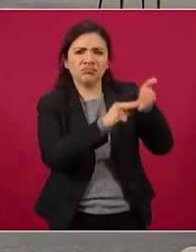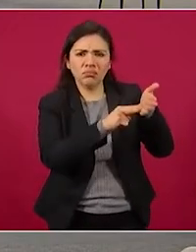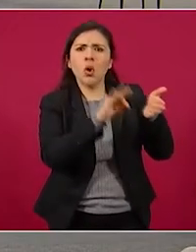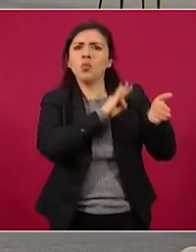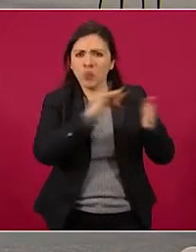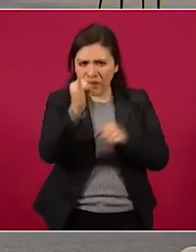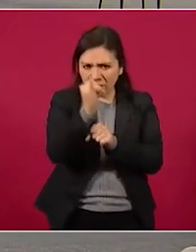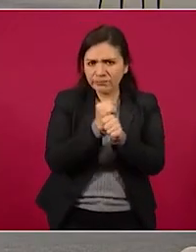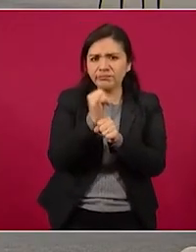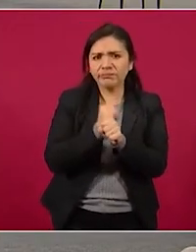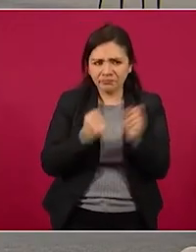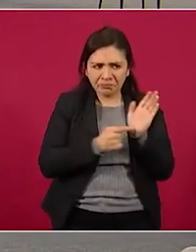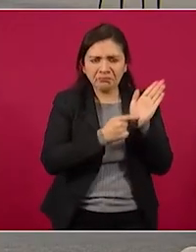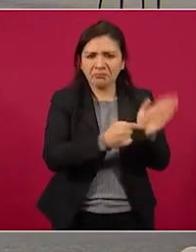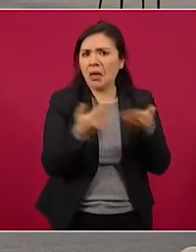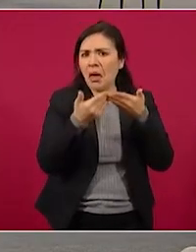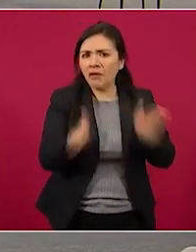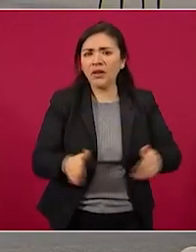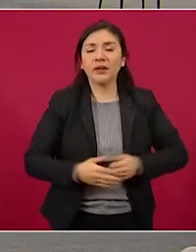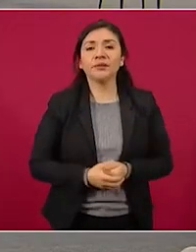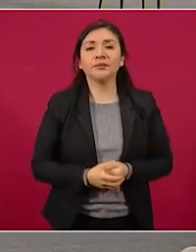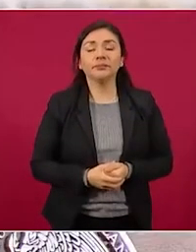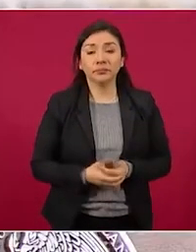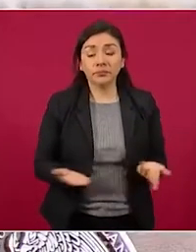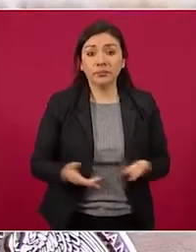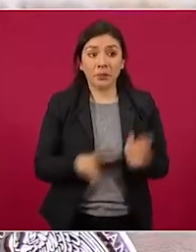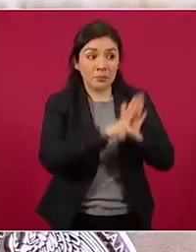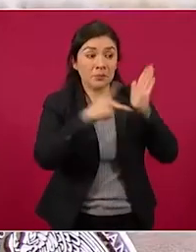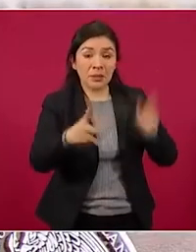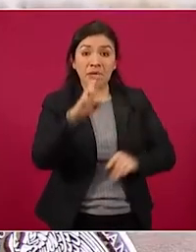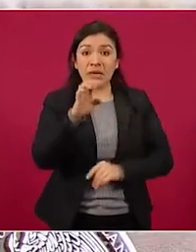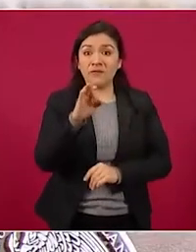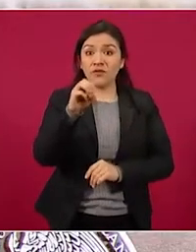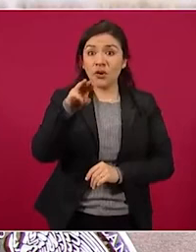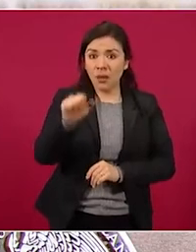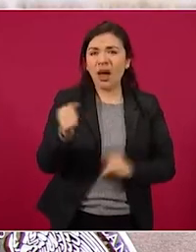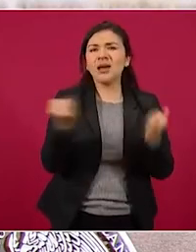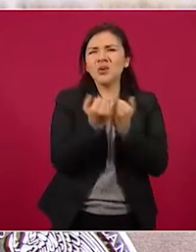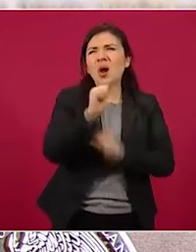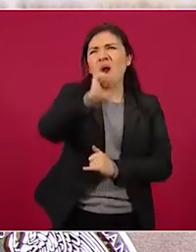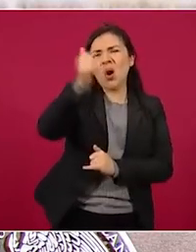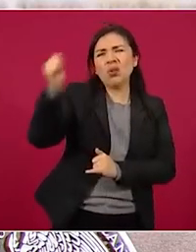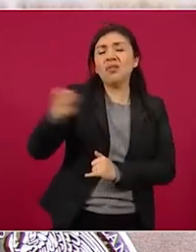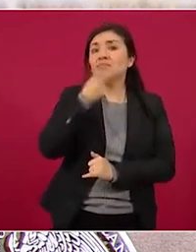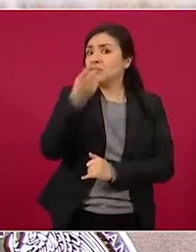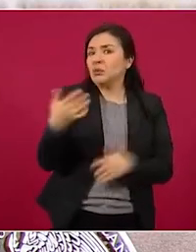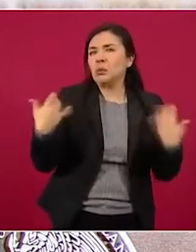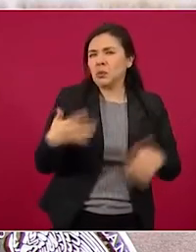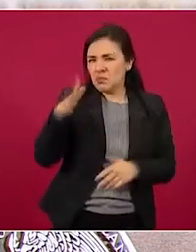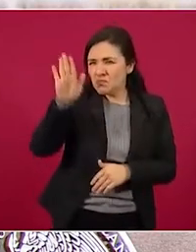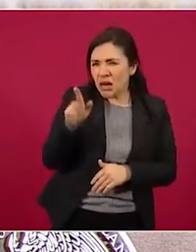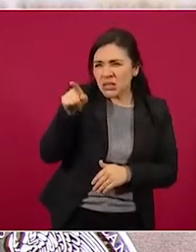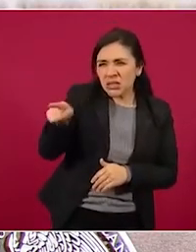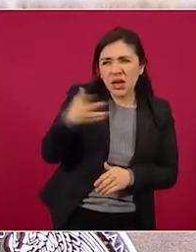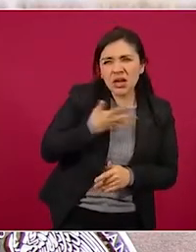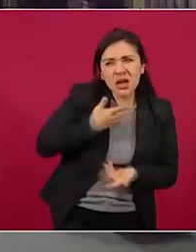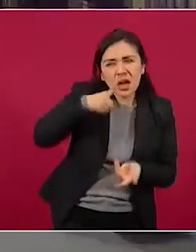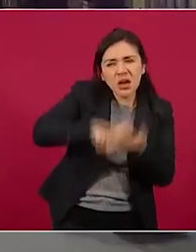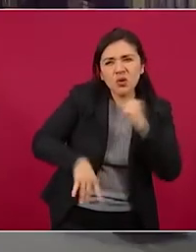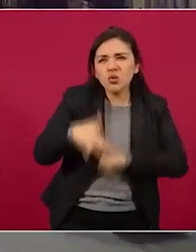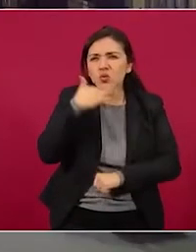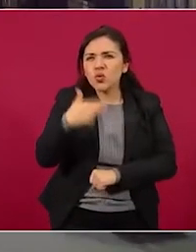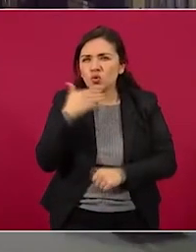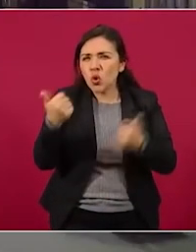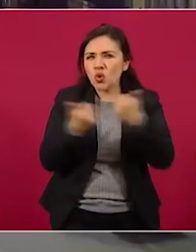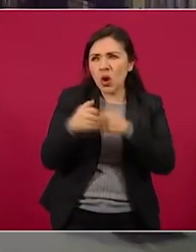auditorías. A pesar de que Reforma, como otros medios, afirman que hay algo sucio en la relación de la